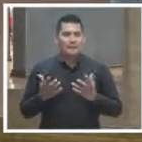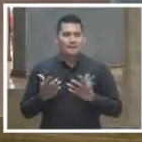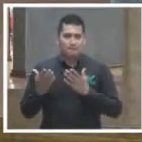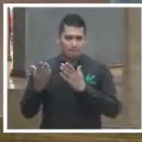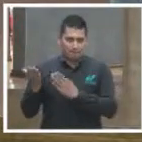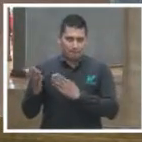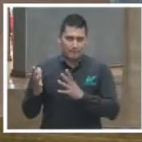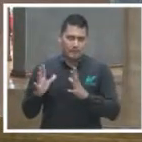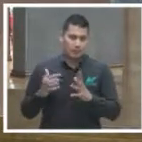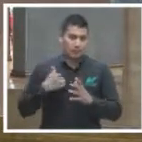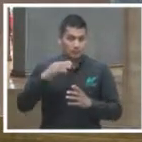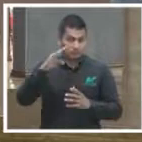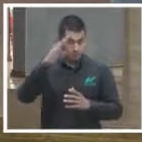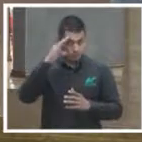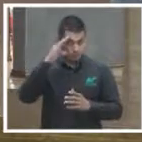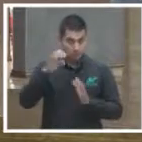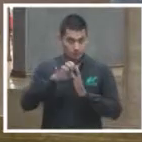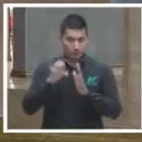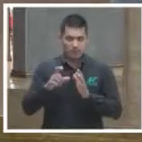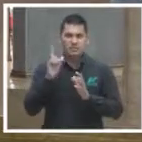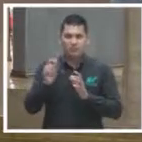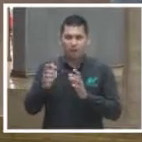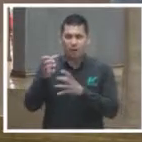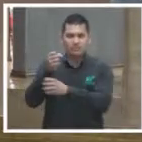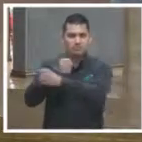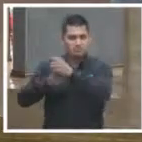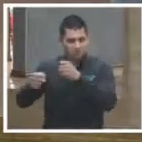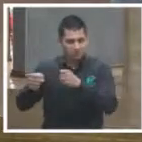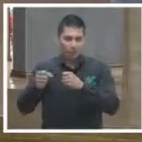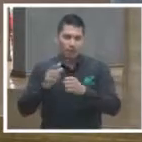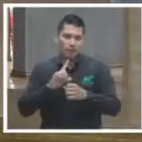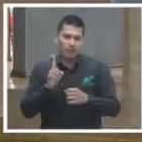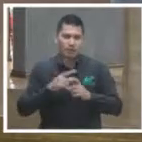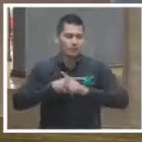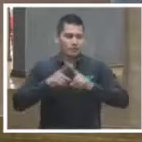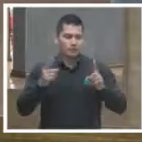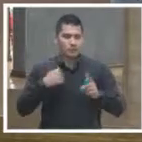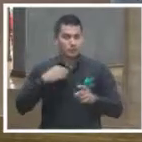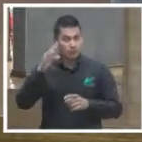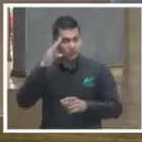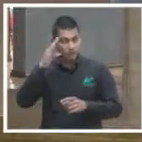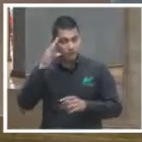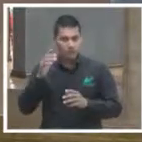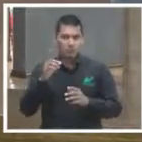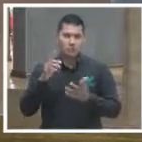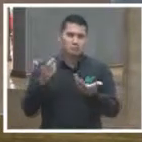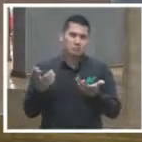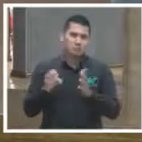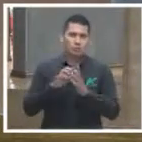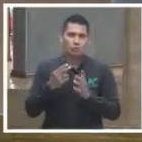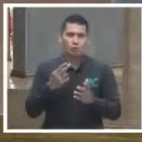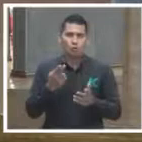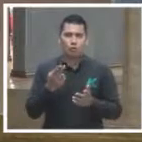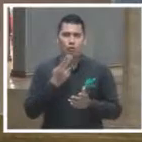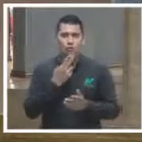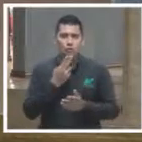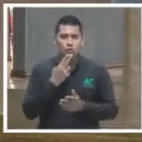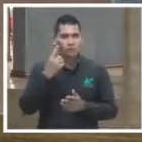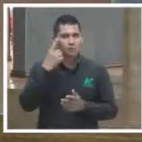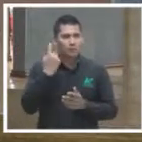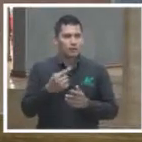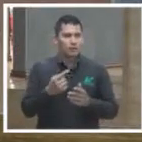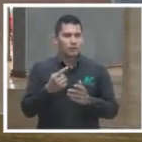yo creo que no se trata de una sustitución sino más bien yo diría funcionan para agregar